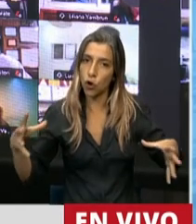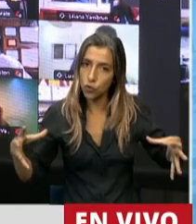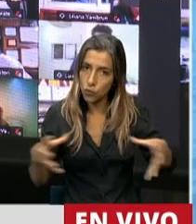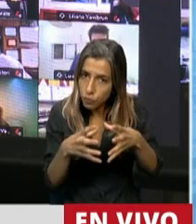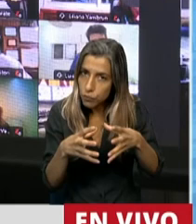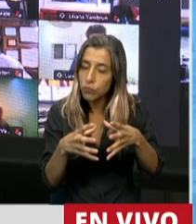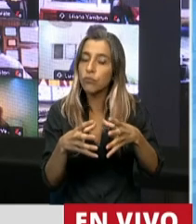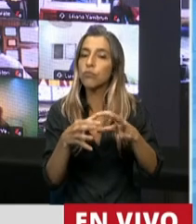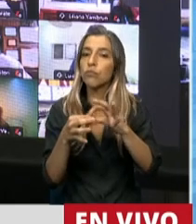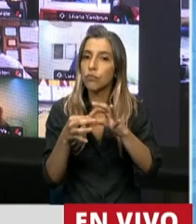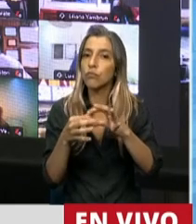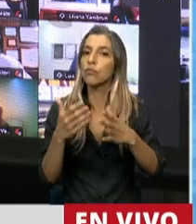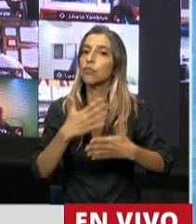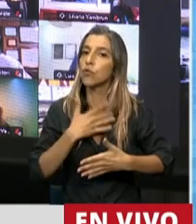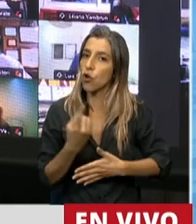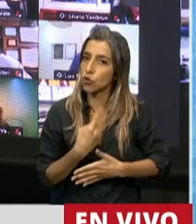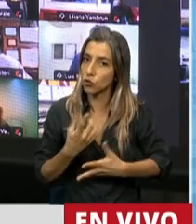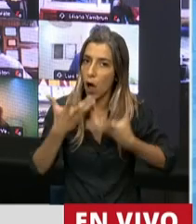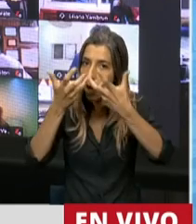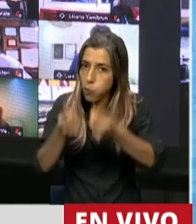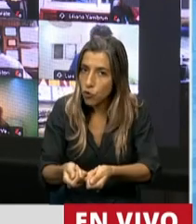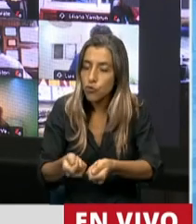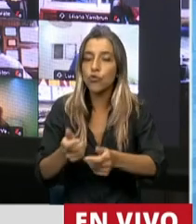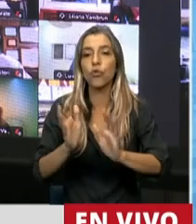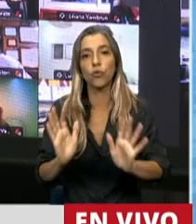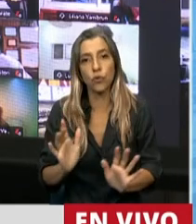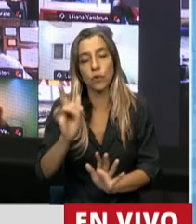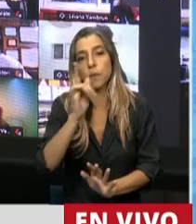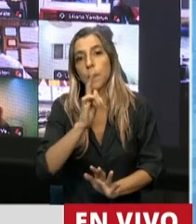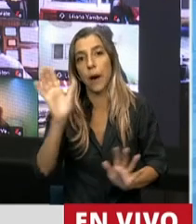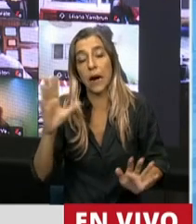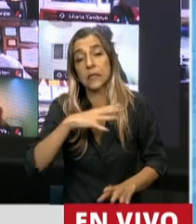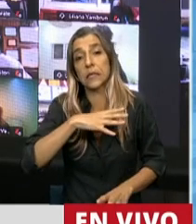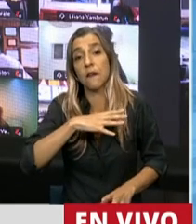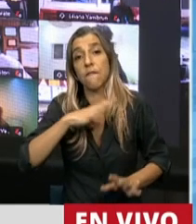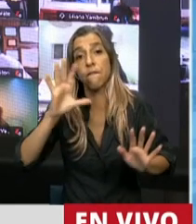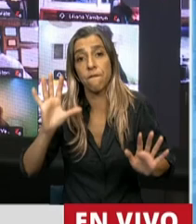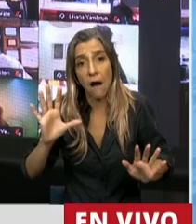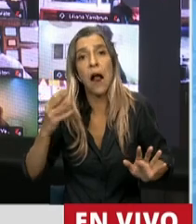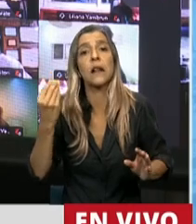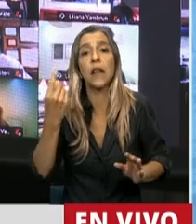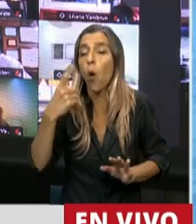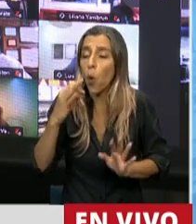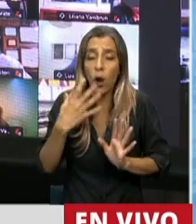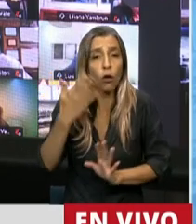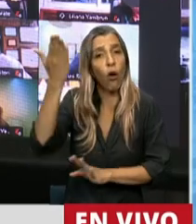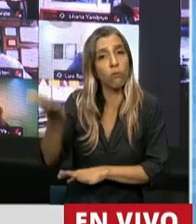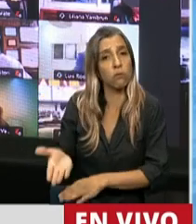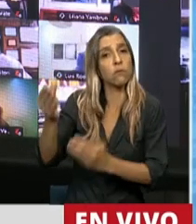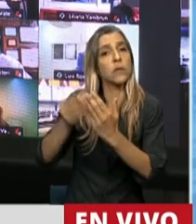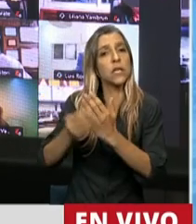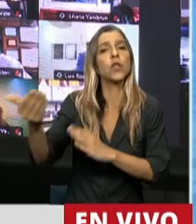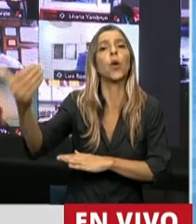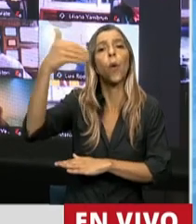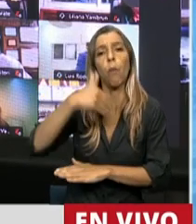absolutamente respaldo incondicional, y creo que lo que nos faltaría, cuando pueda oportunamente, que el Ministro nos visite y